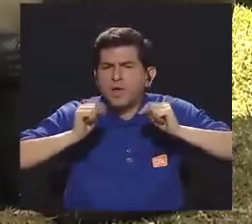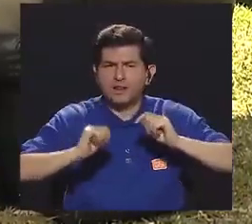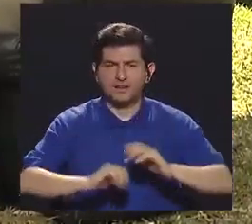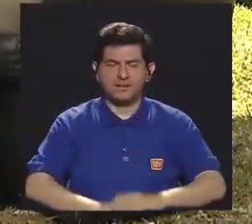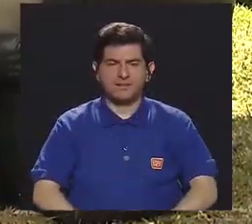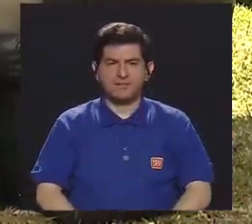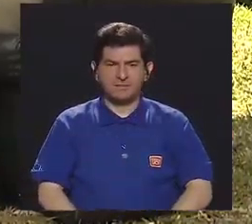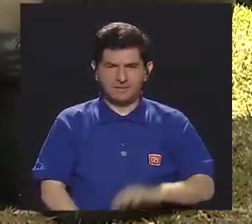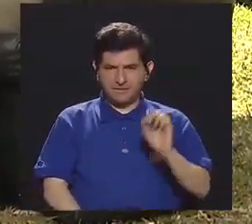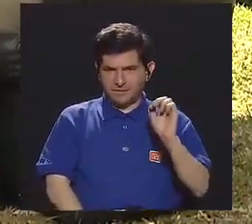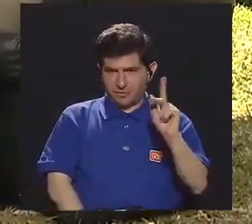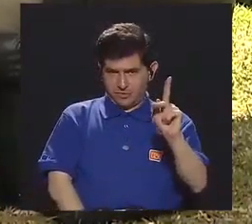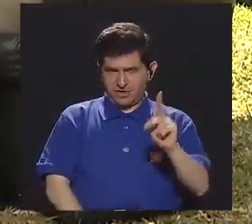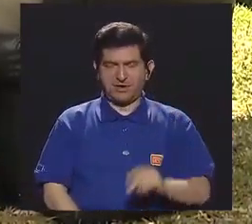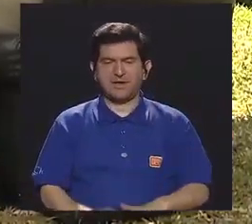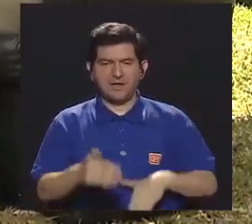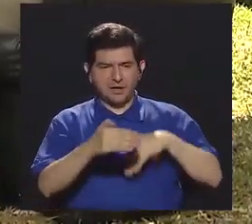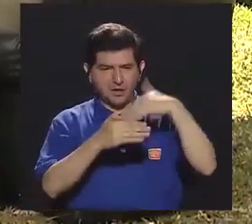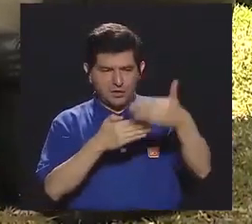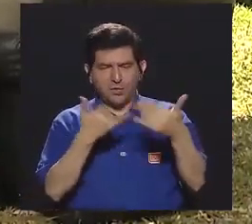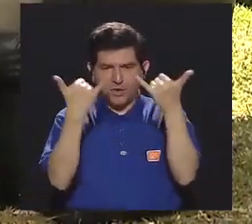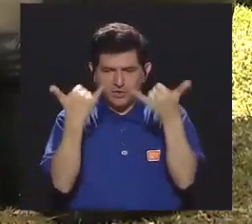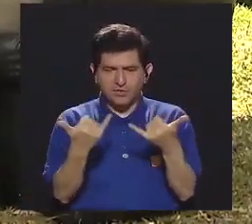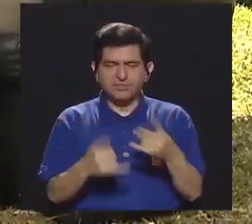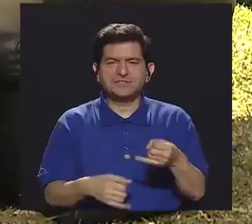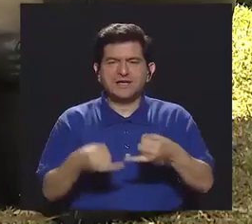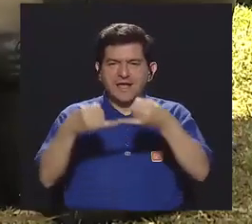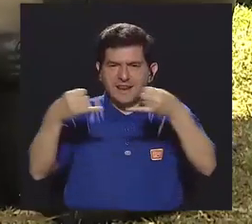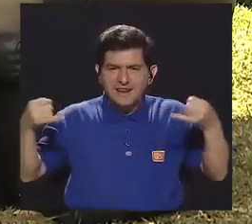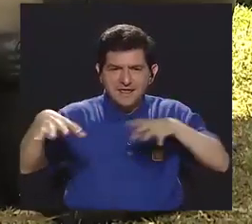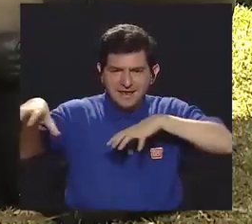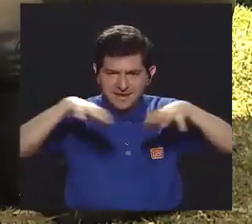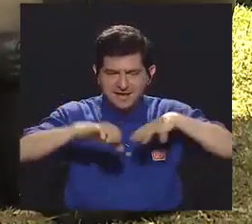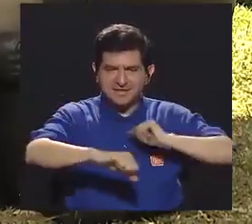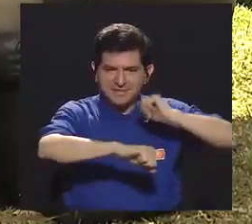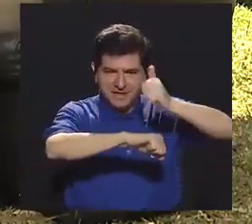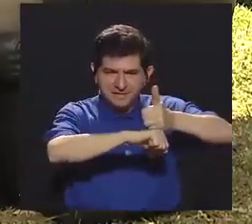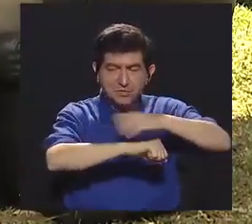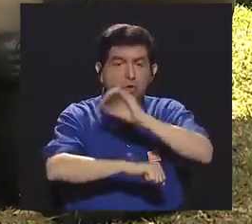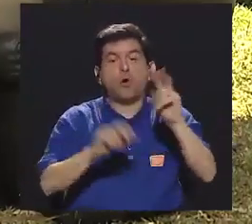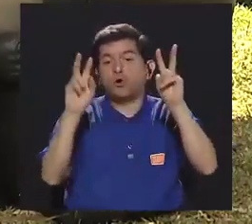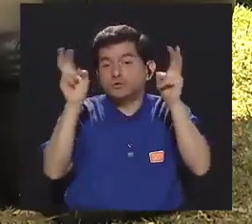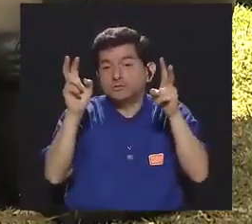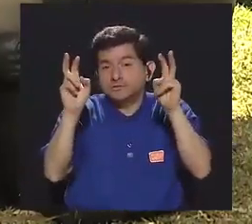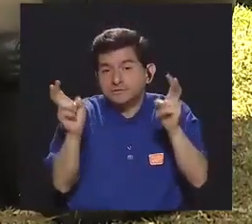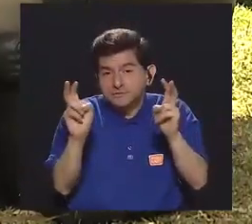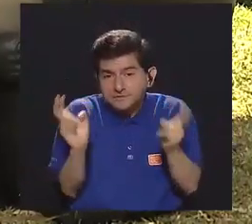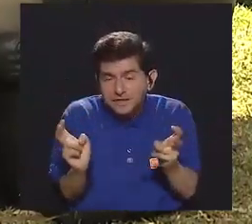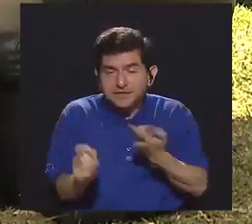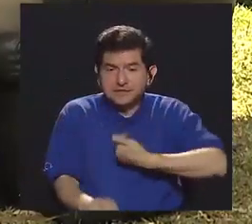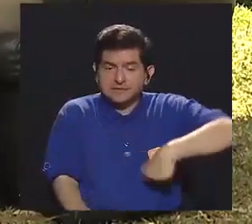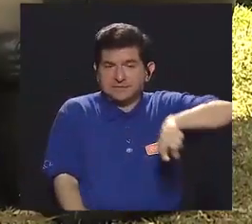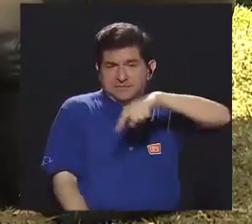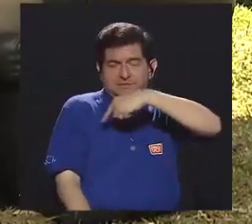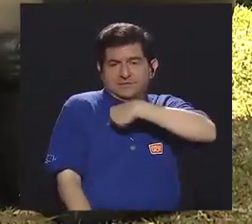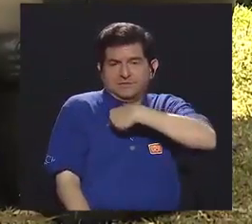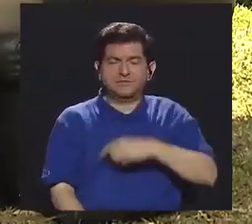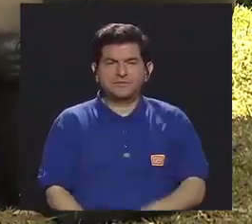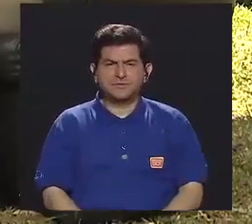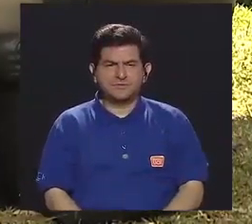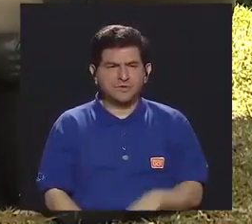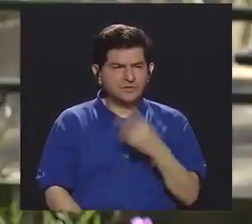¿cuáles serían? Ok, entonces a partir de estas líneas de acción que nos habíamos trazado, estos temas en los que empezamos a